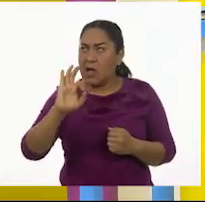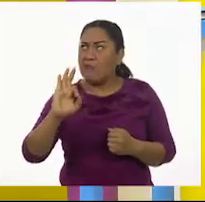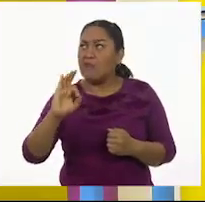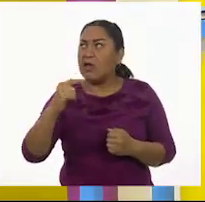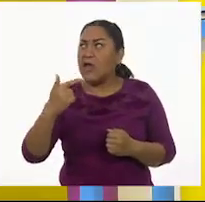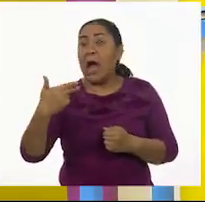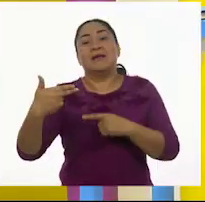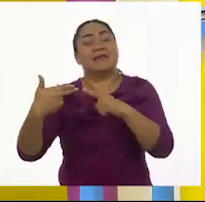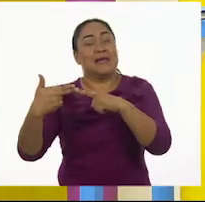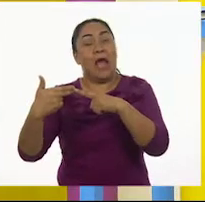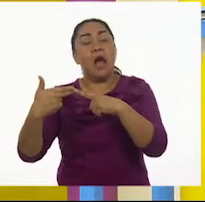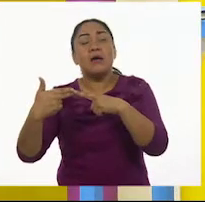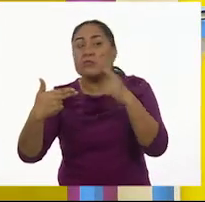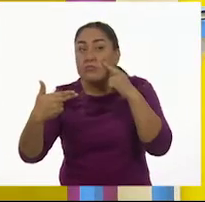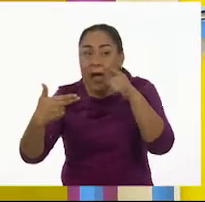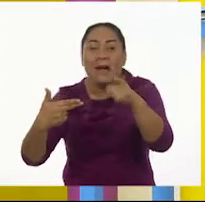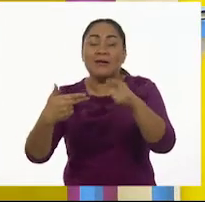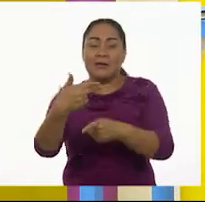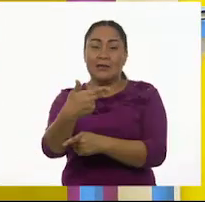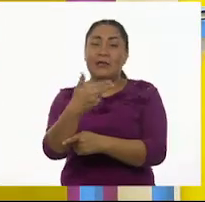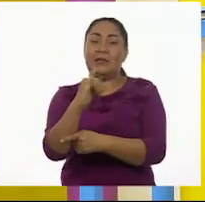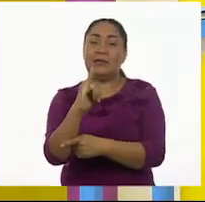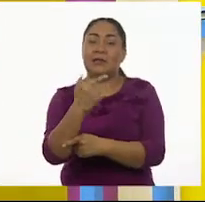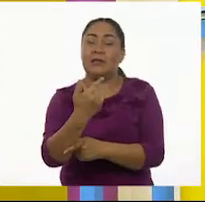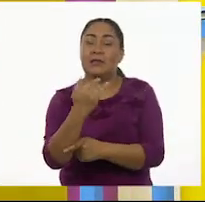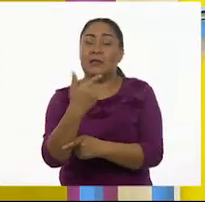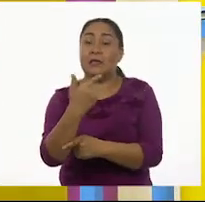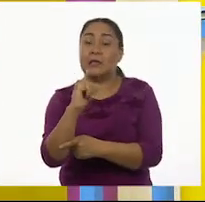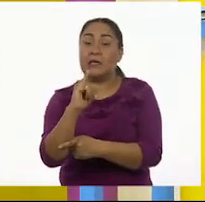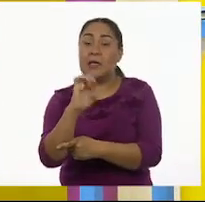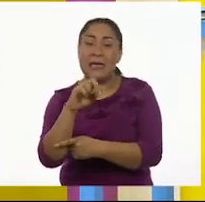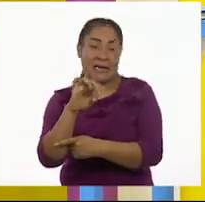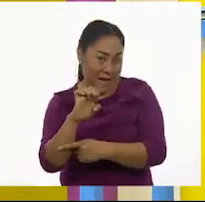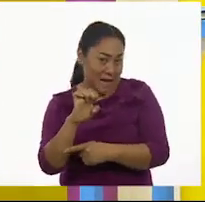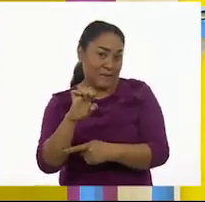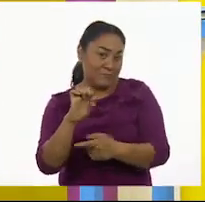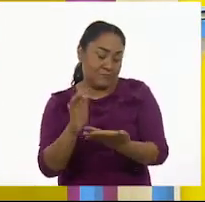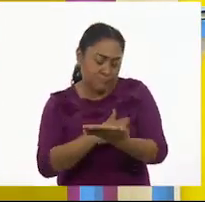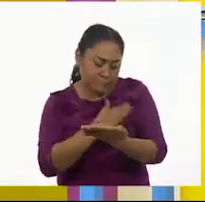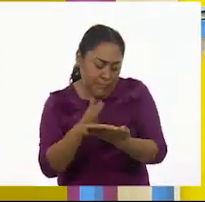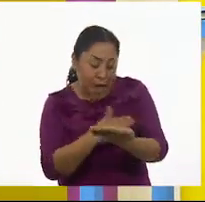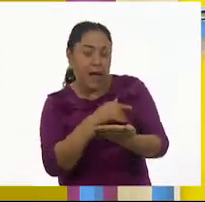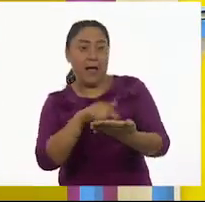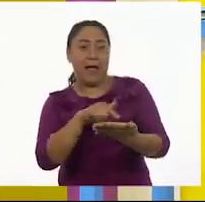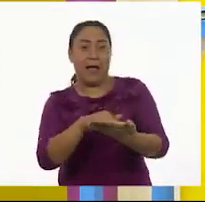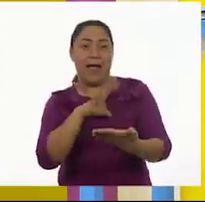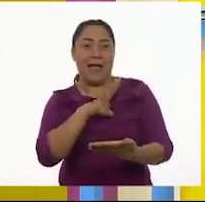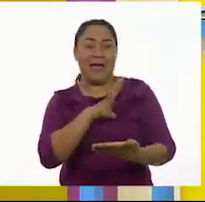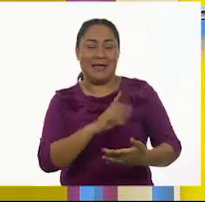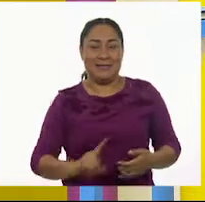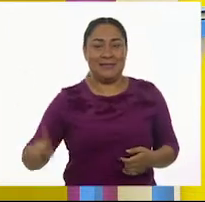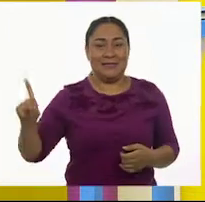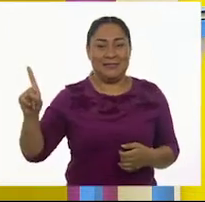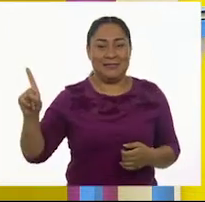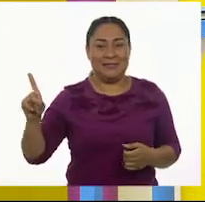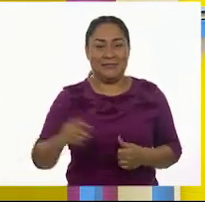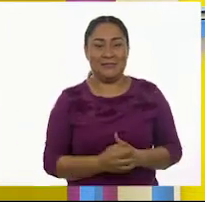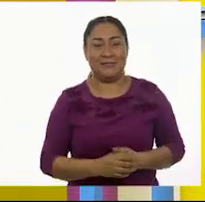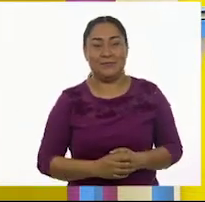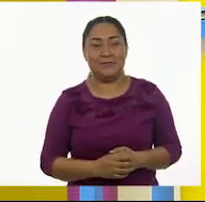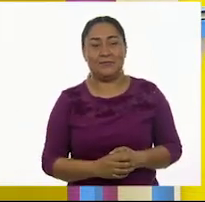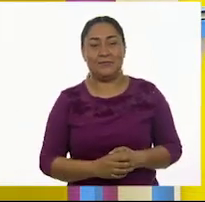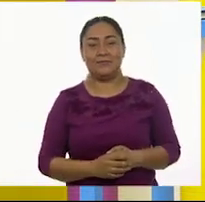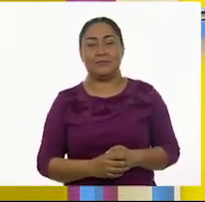si buscas más adelantito... H, buscamos higiene en el diccionario mágico. Y aquí está, invalidez,